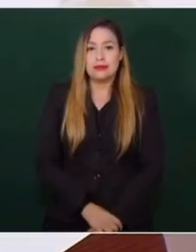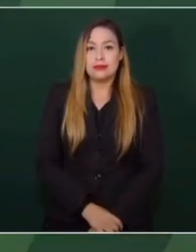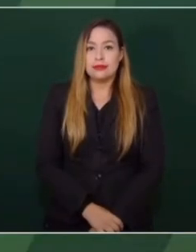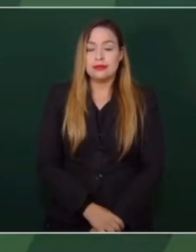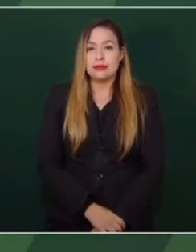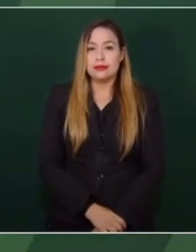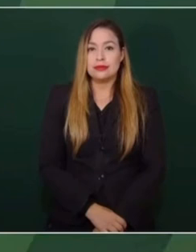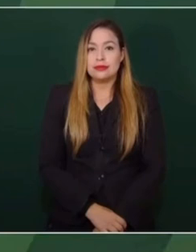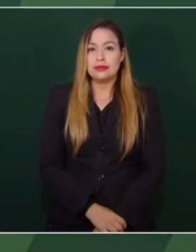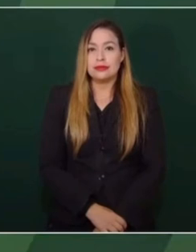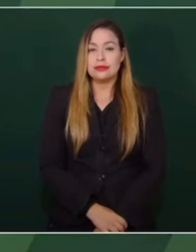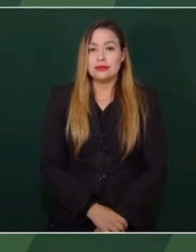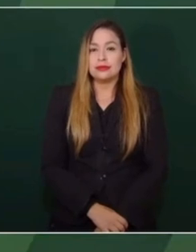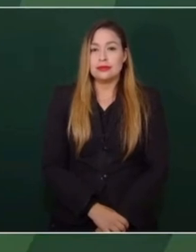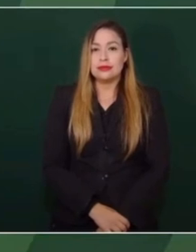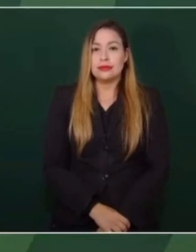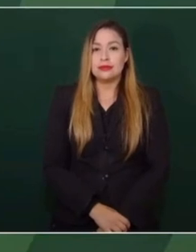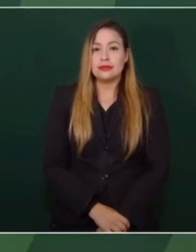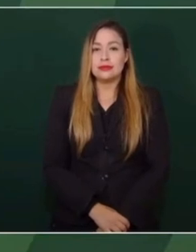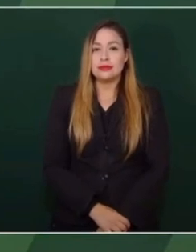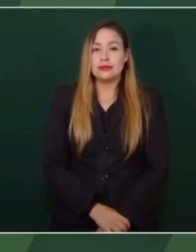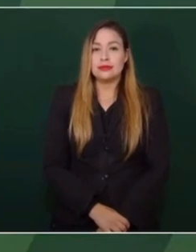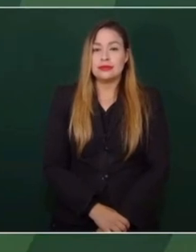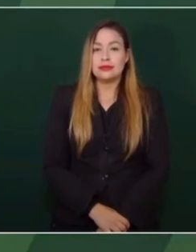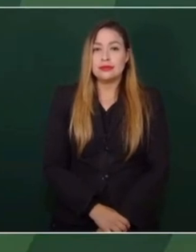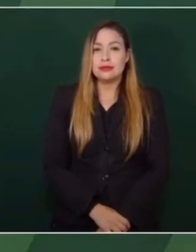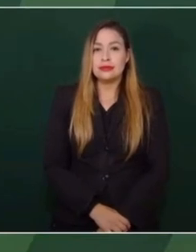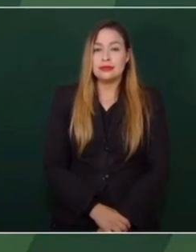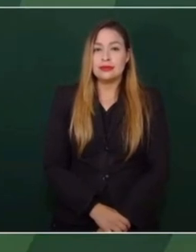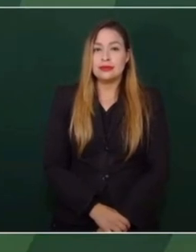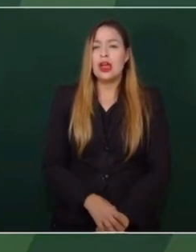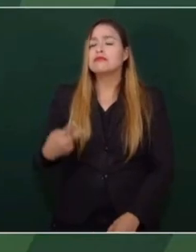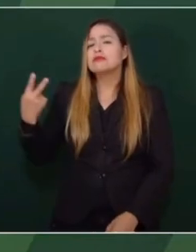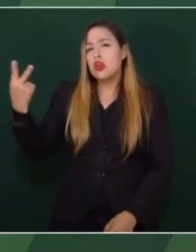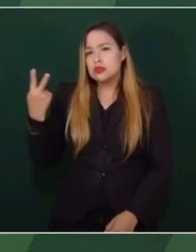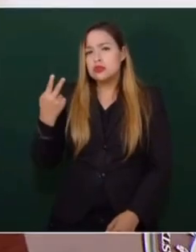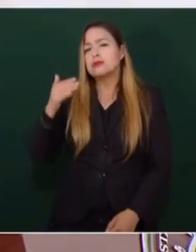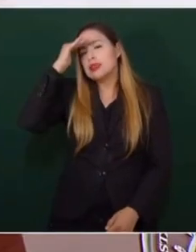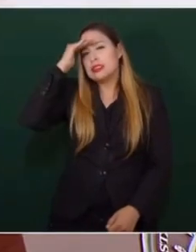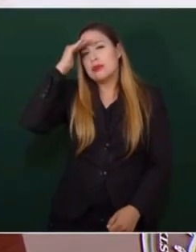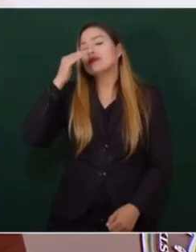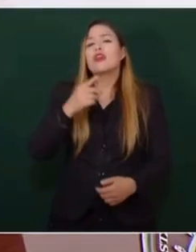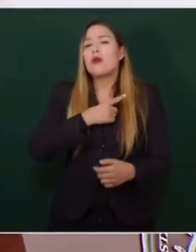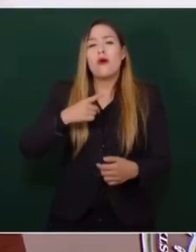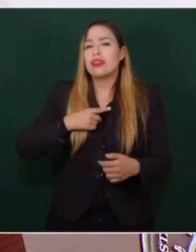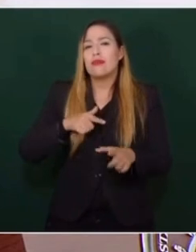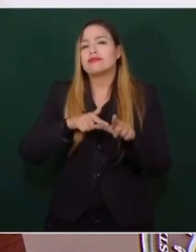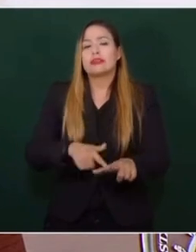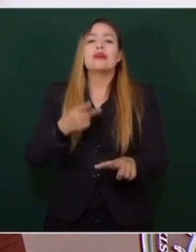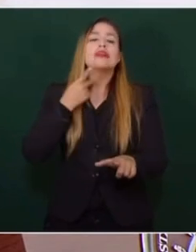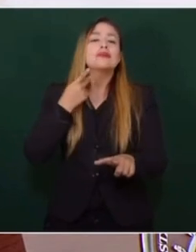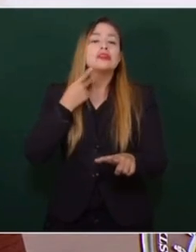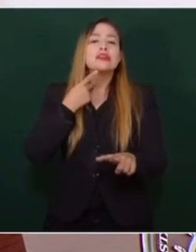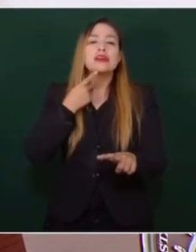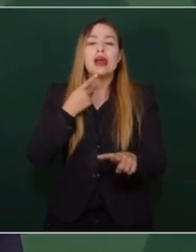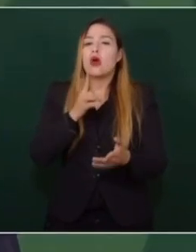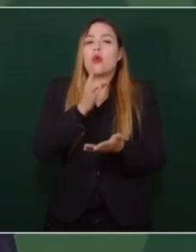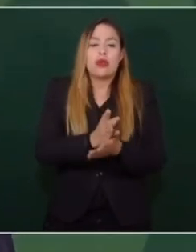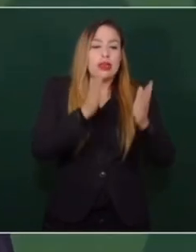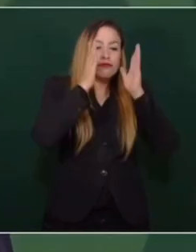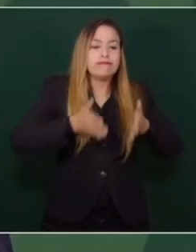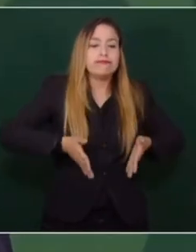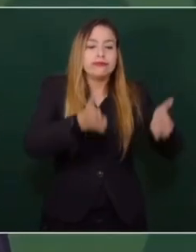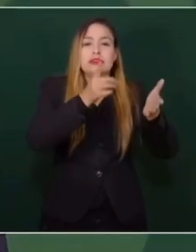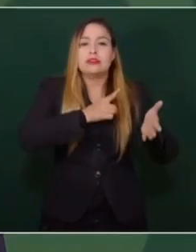nosotros sostenemos que ya no debe de haber una política hegemónica en América, en el mundo,